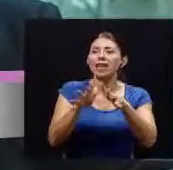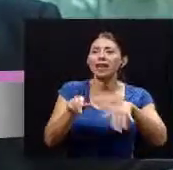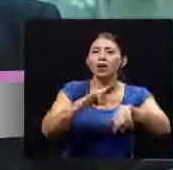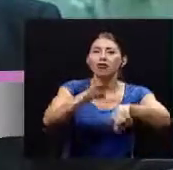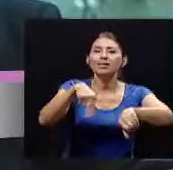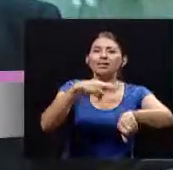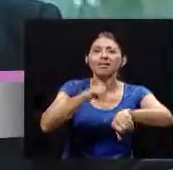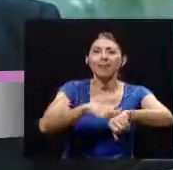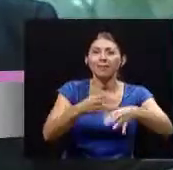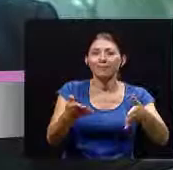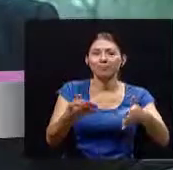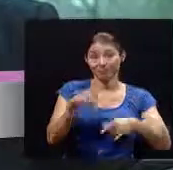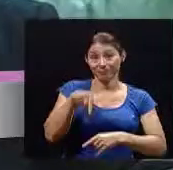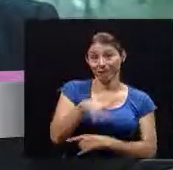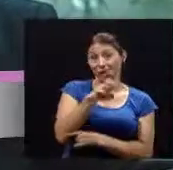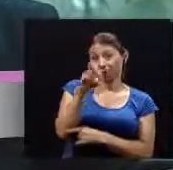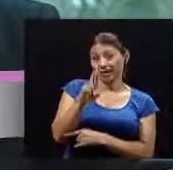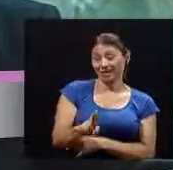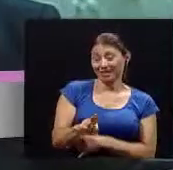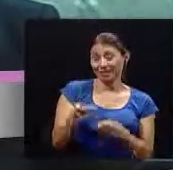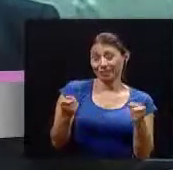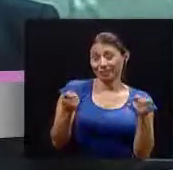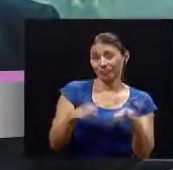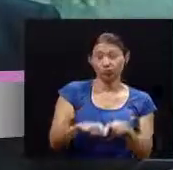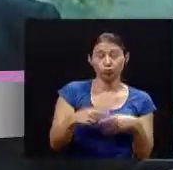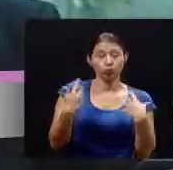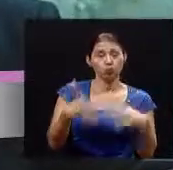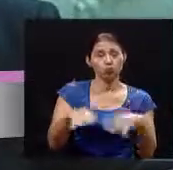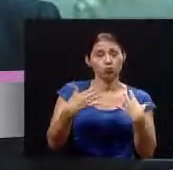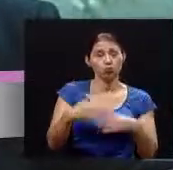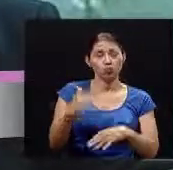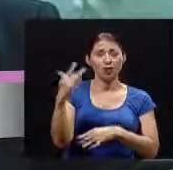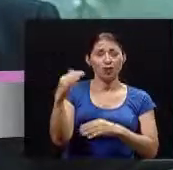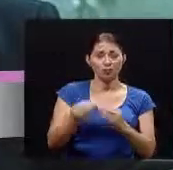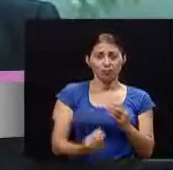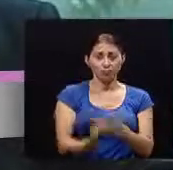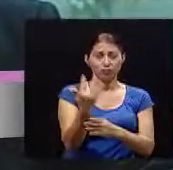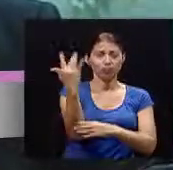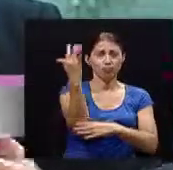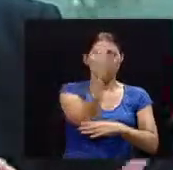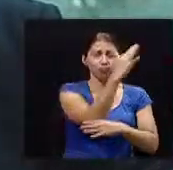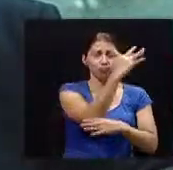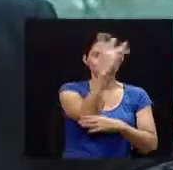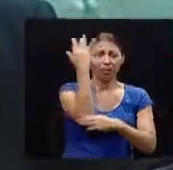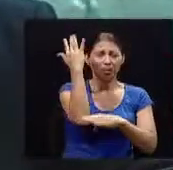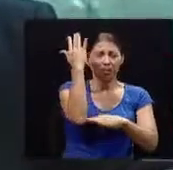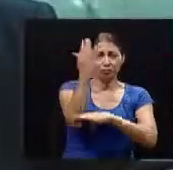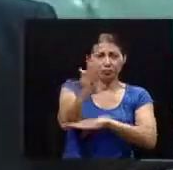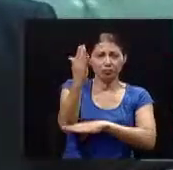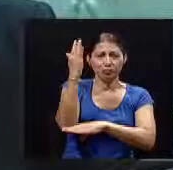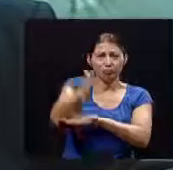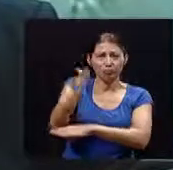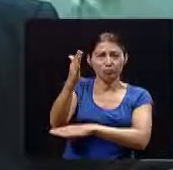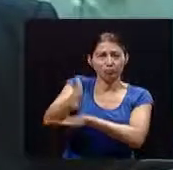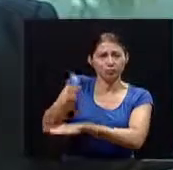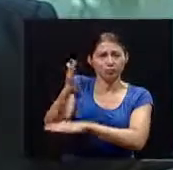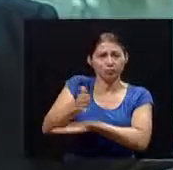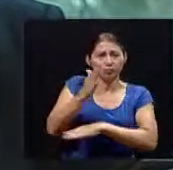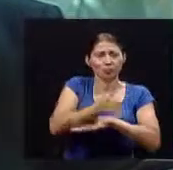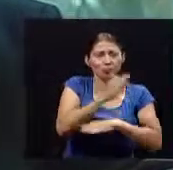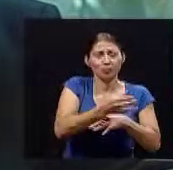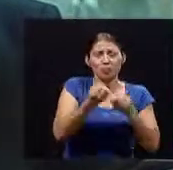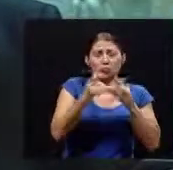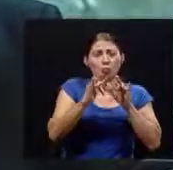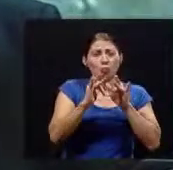deforestación que tuvo este país sobre todo galopante en los años 50 y 60 con la expansión de la frontera agrícola que